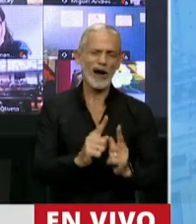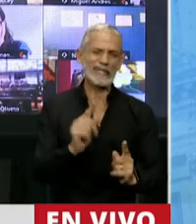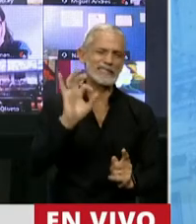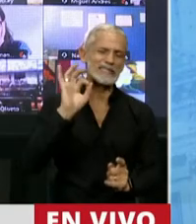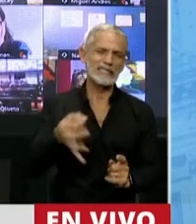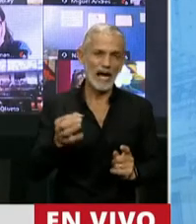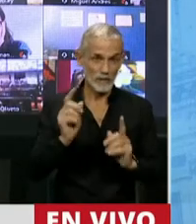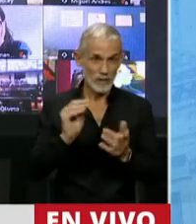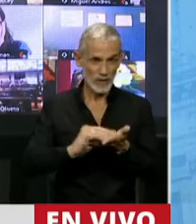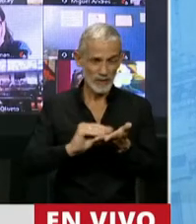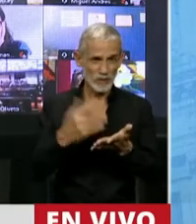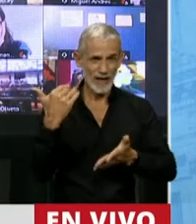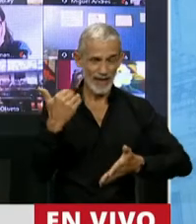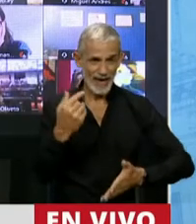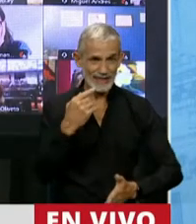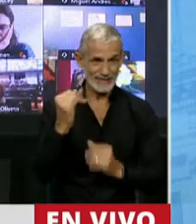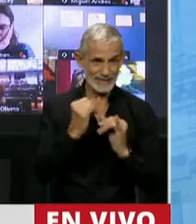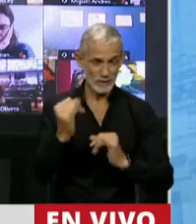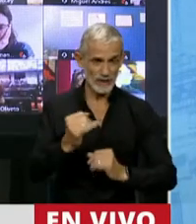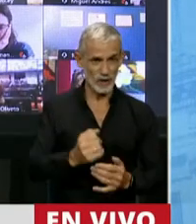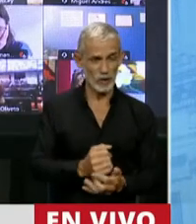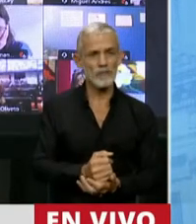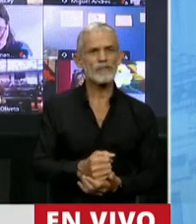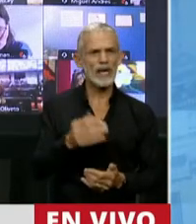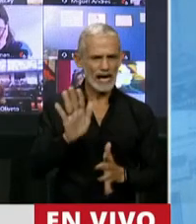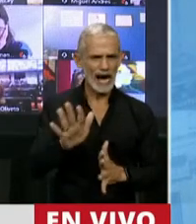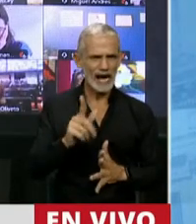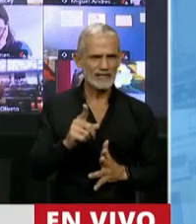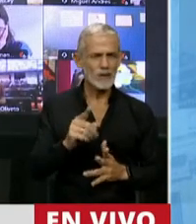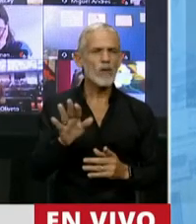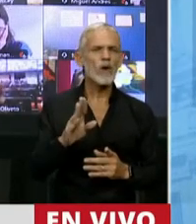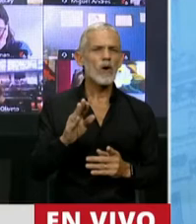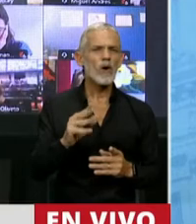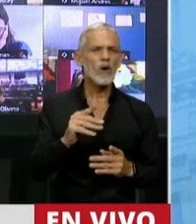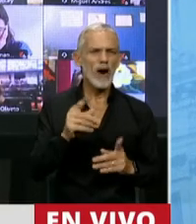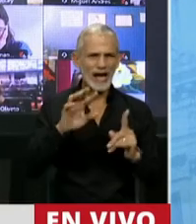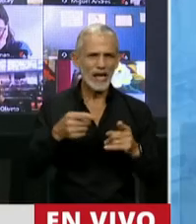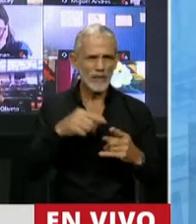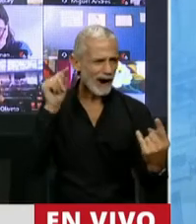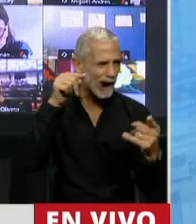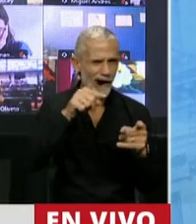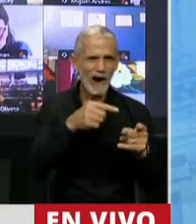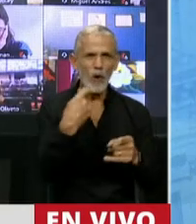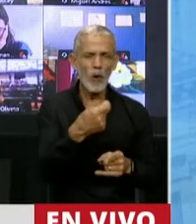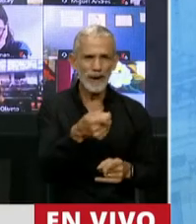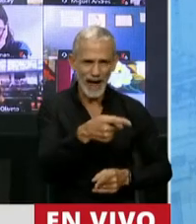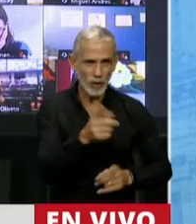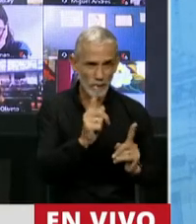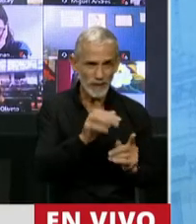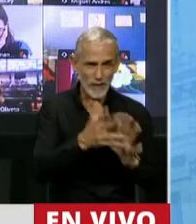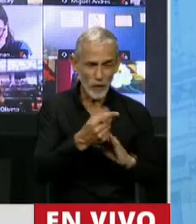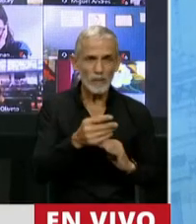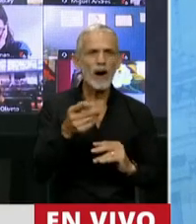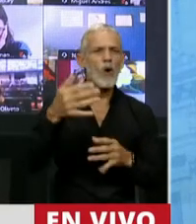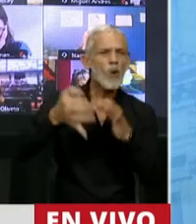la diputada preopinante? ¿Vamos a ir por los jubilados de la misma manera? ¿Vamos a ir